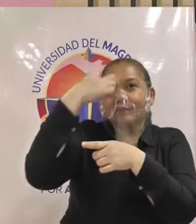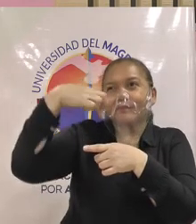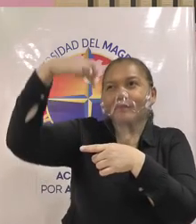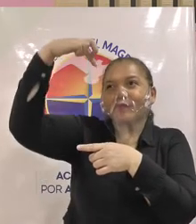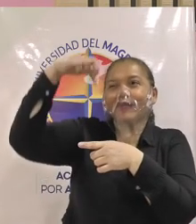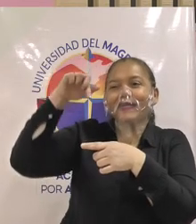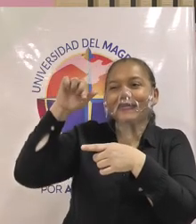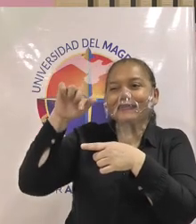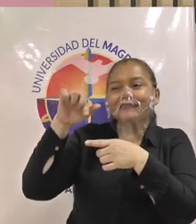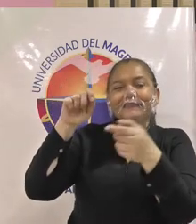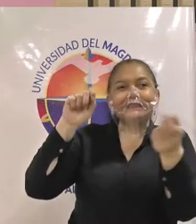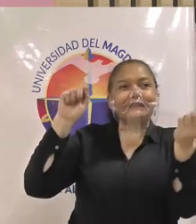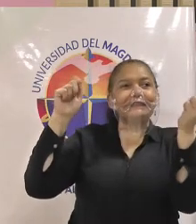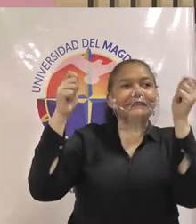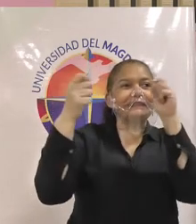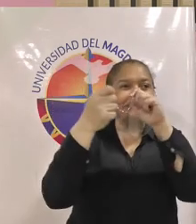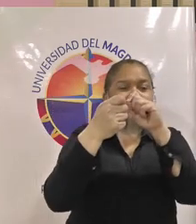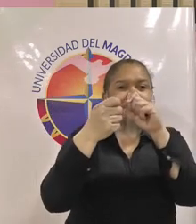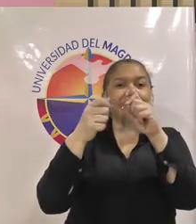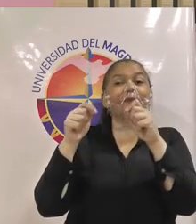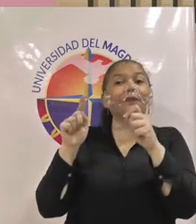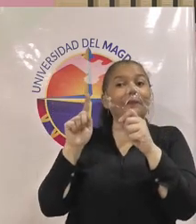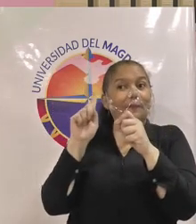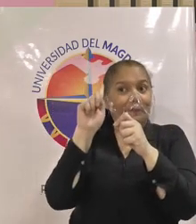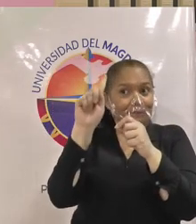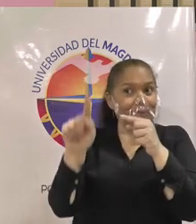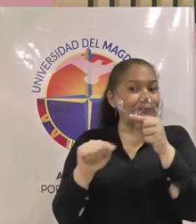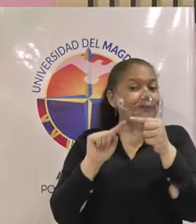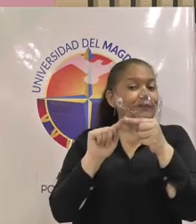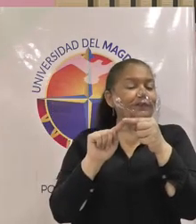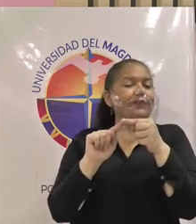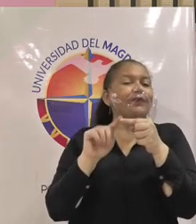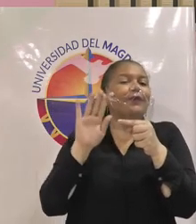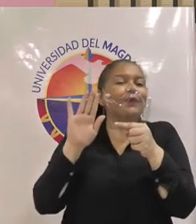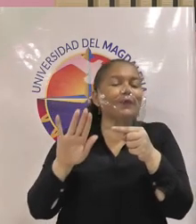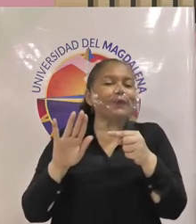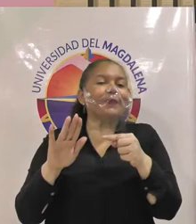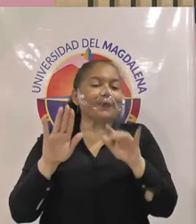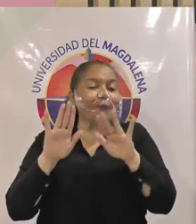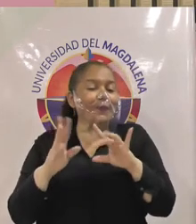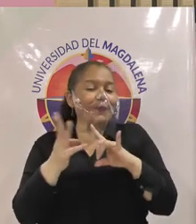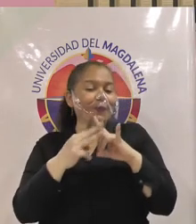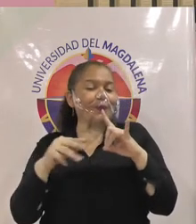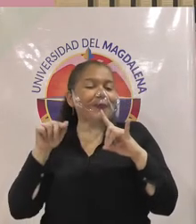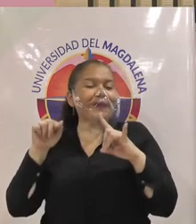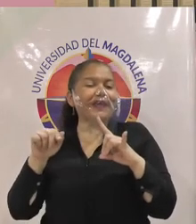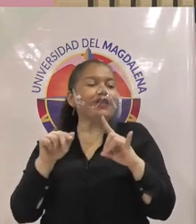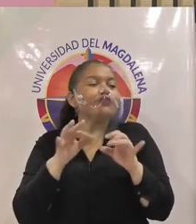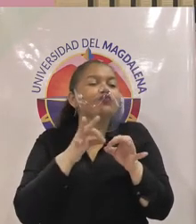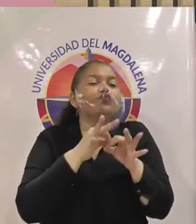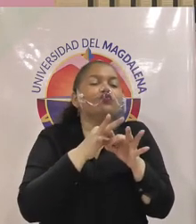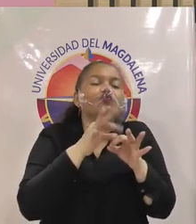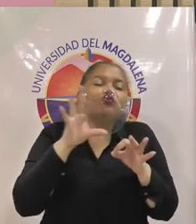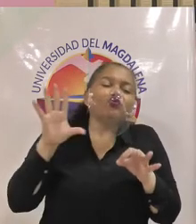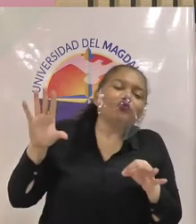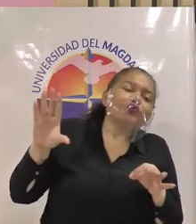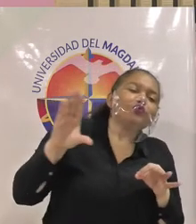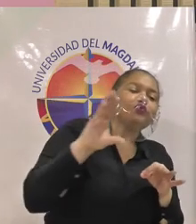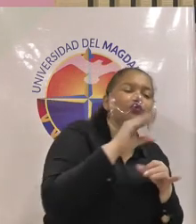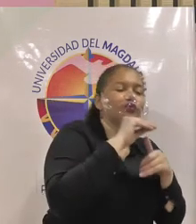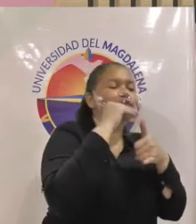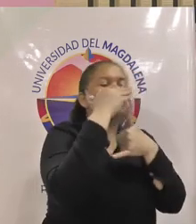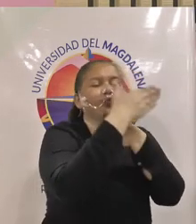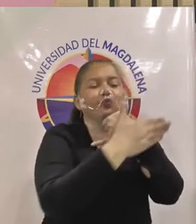el alma mater es del pueblo colombiano ¿cómo logramos que accedan un mayor